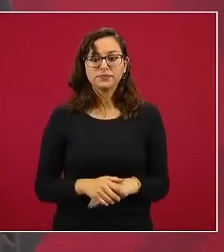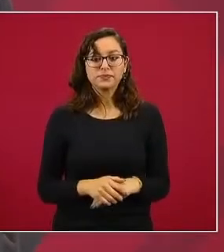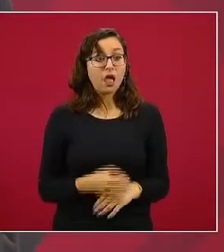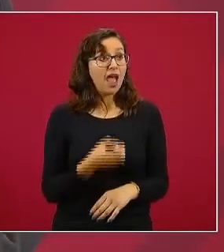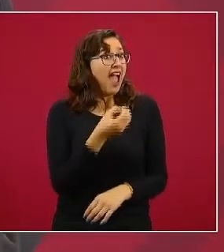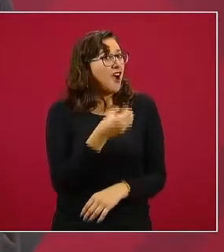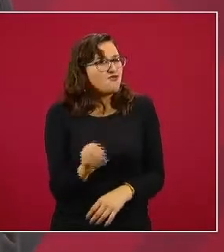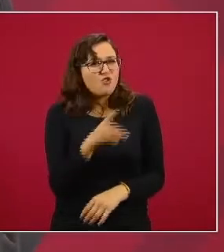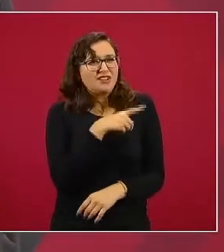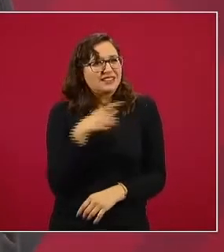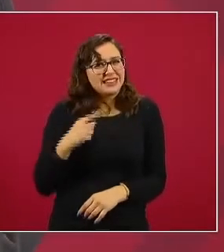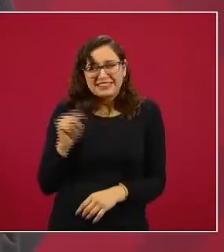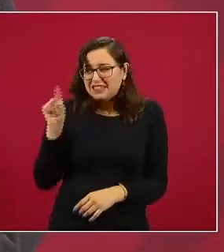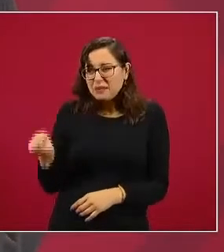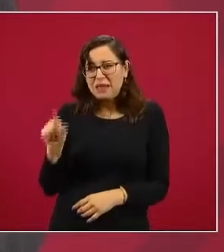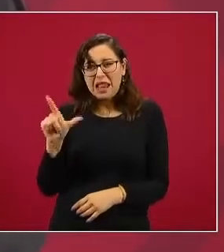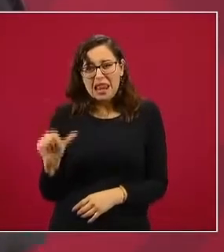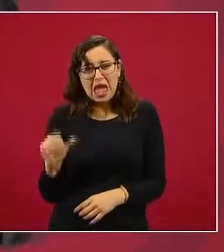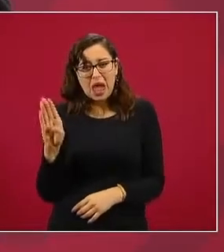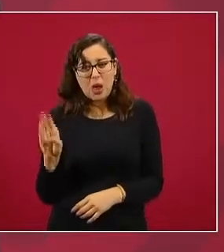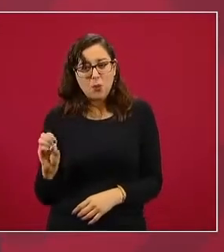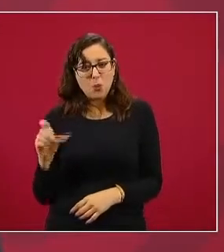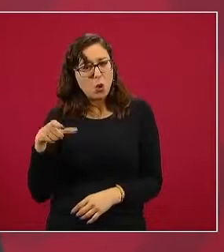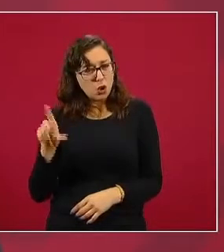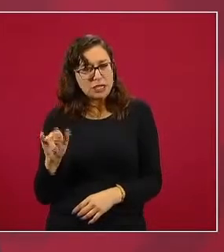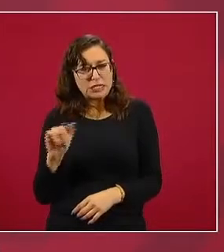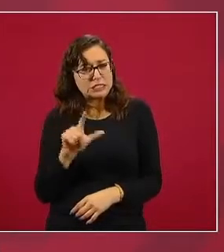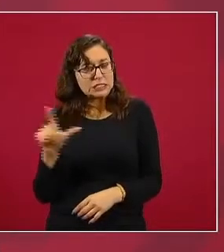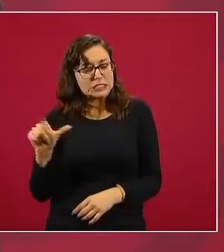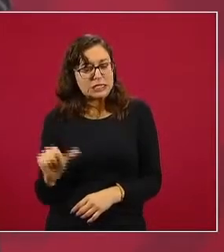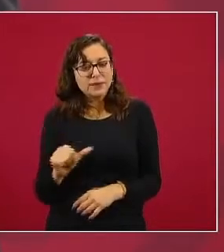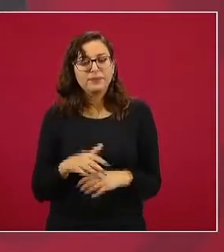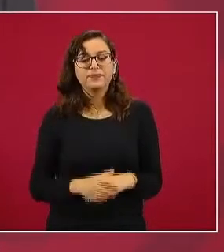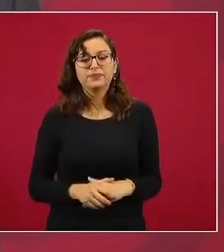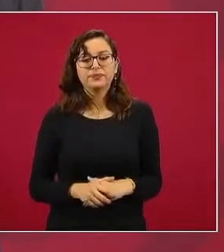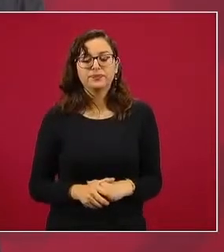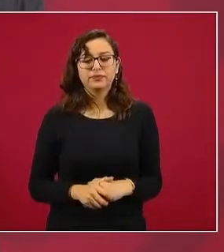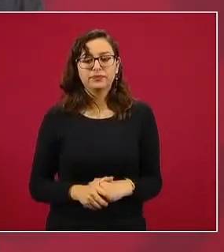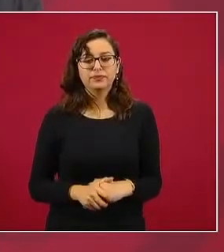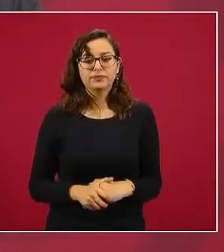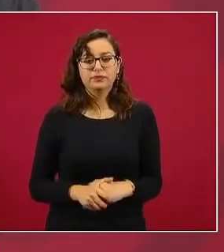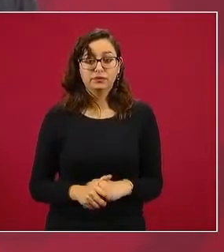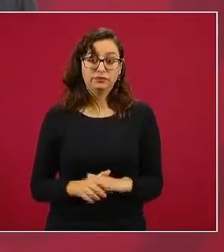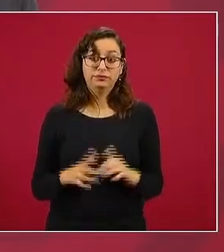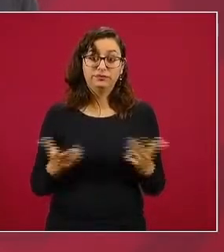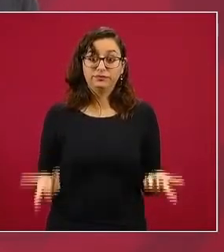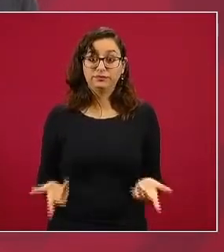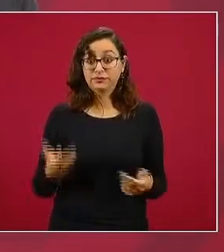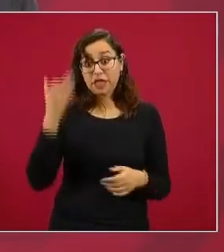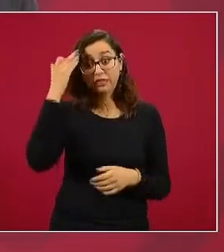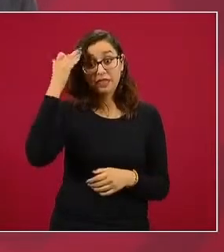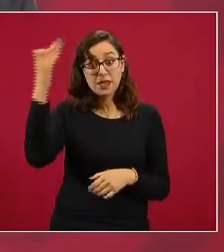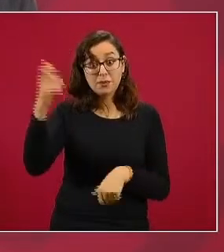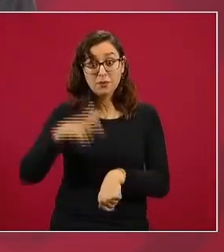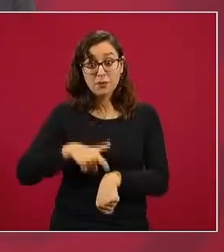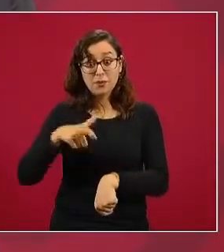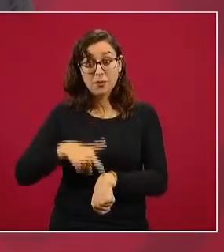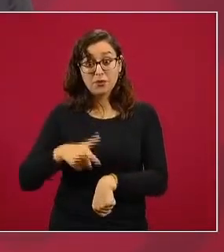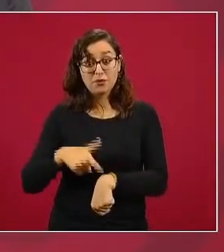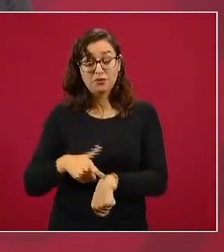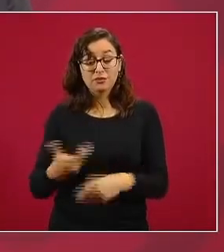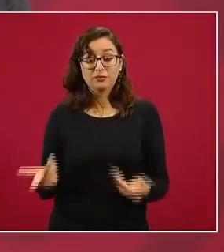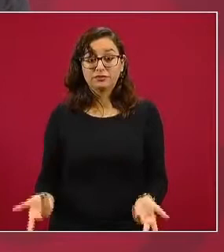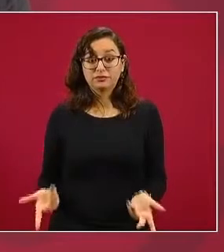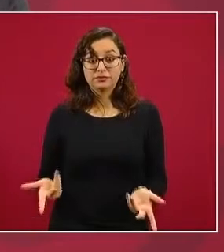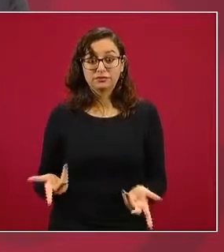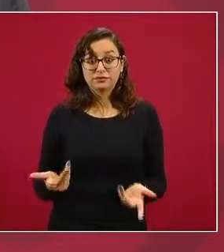la extracción de esta agua? Para que se cumpla en el tiempo porque tenemos